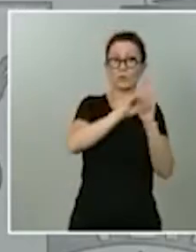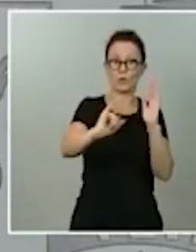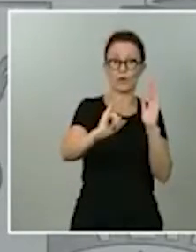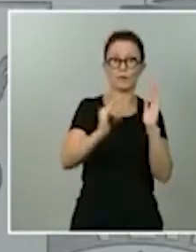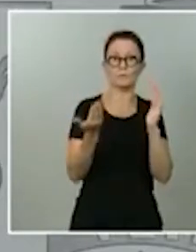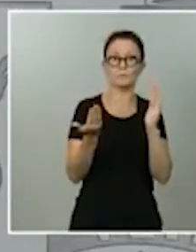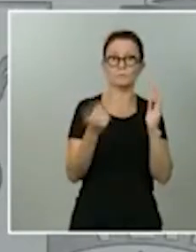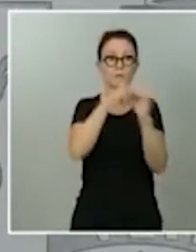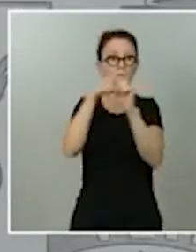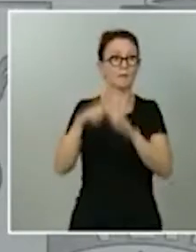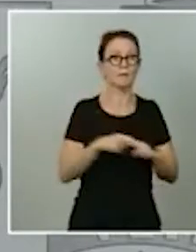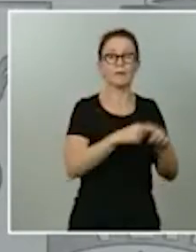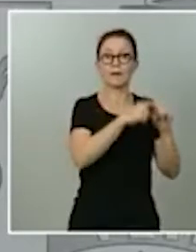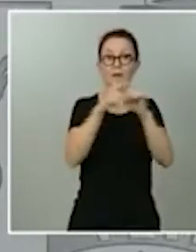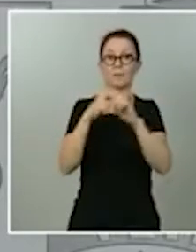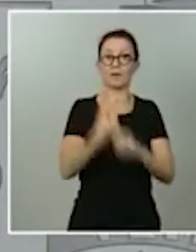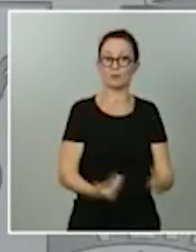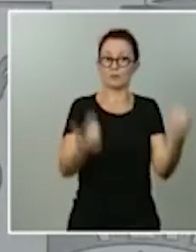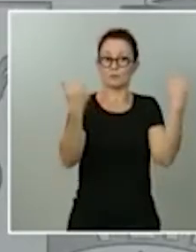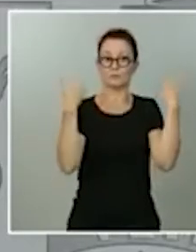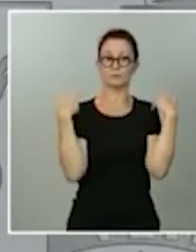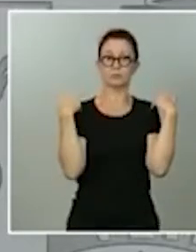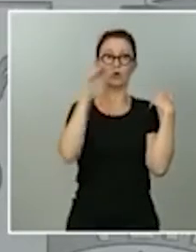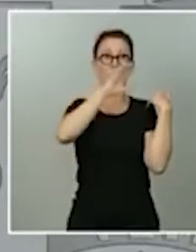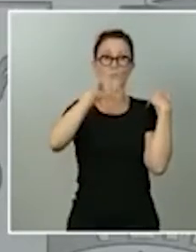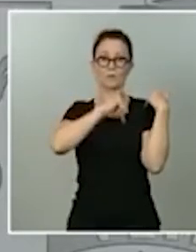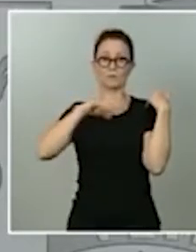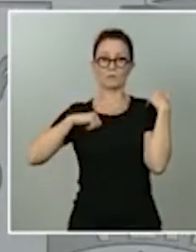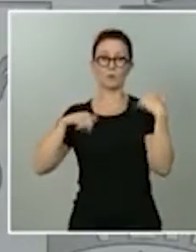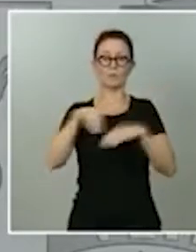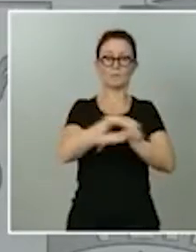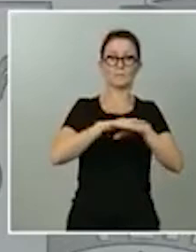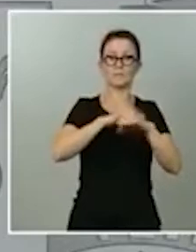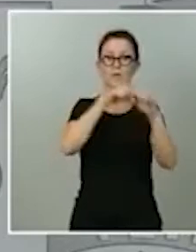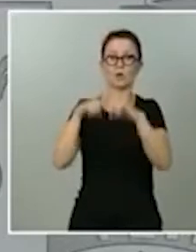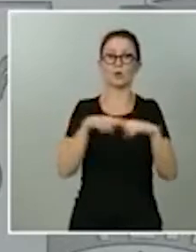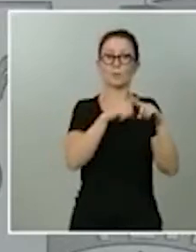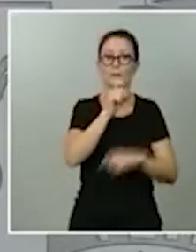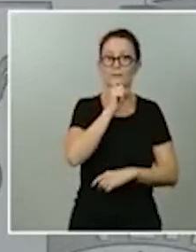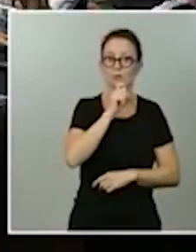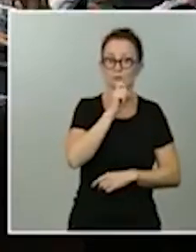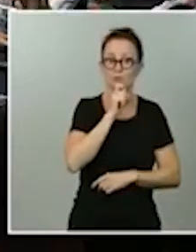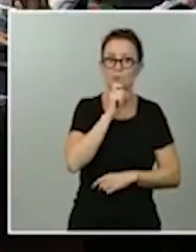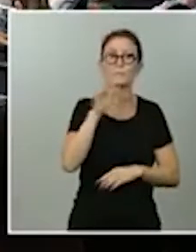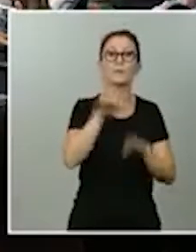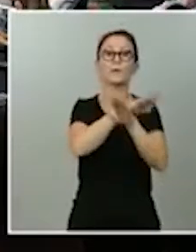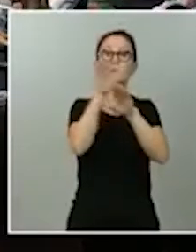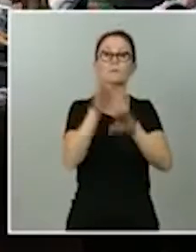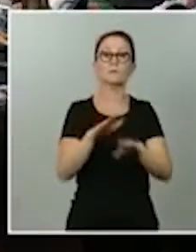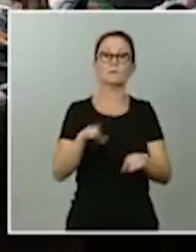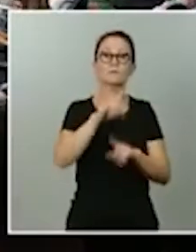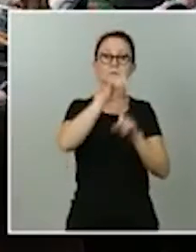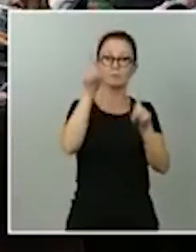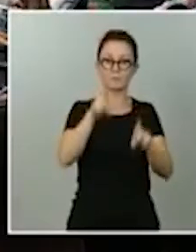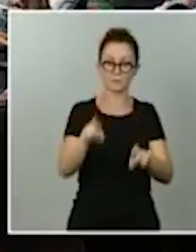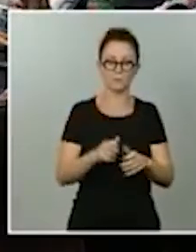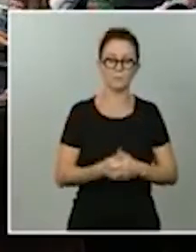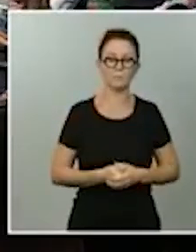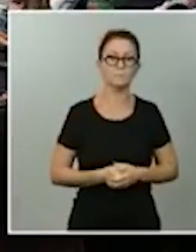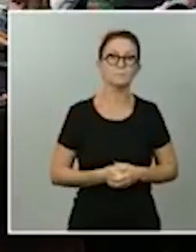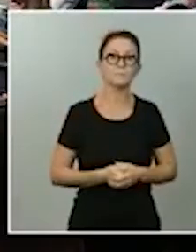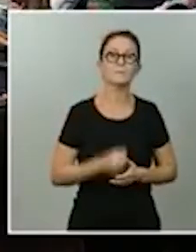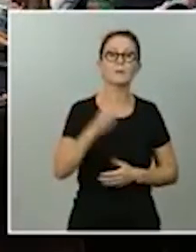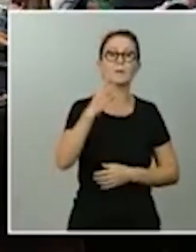competencial que tienen las comunidades autónomas y el Estado realizamos con una última pregunta de F Patricia de F